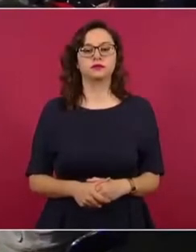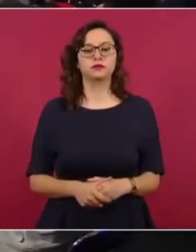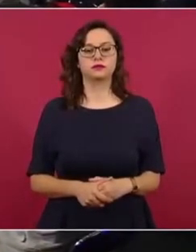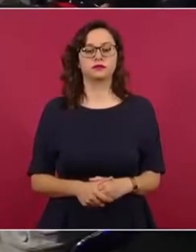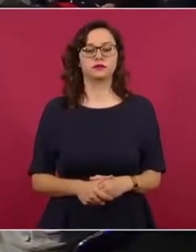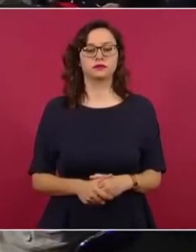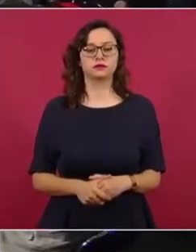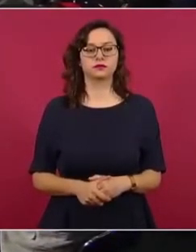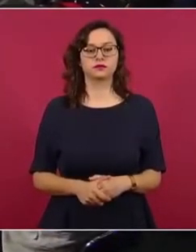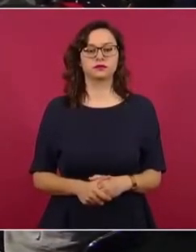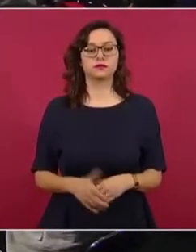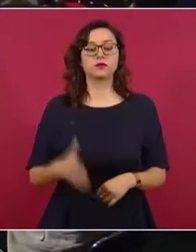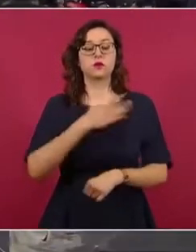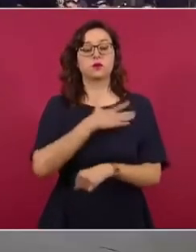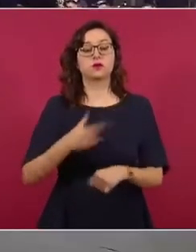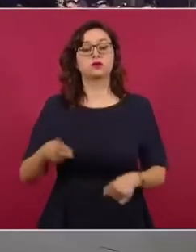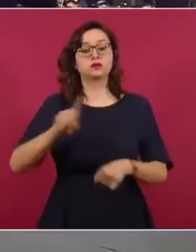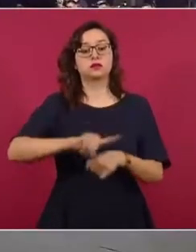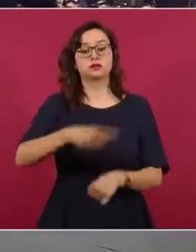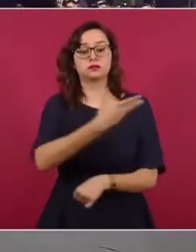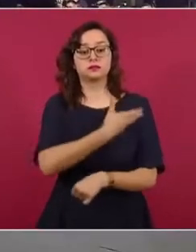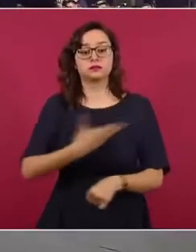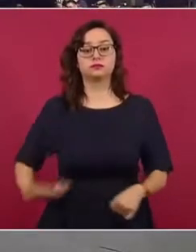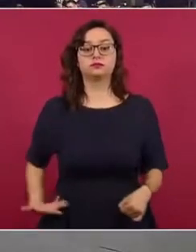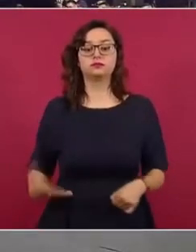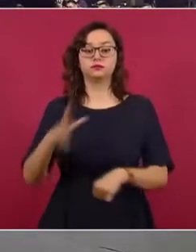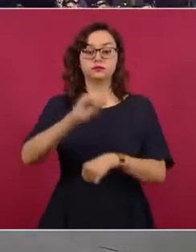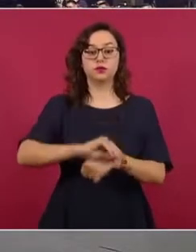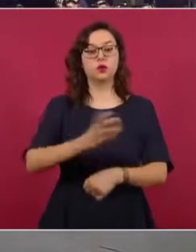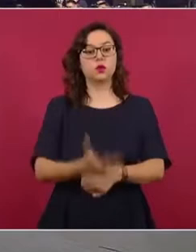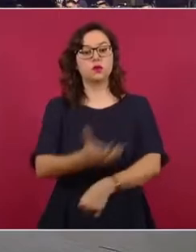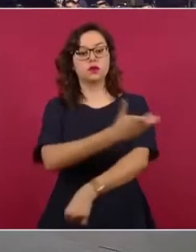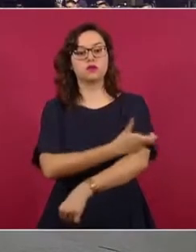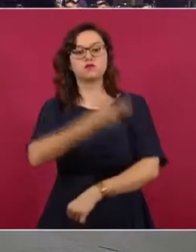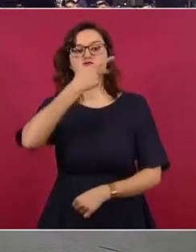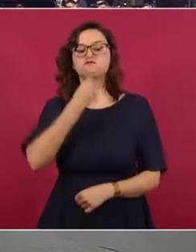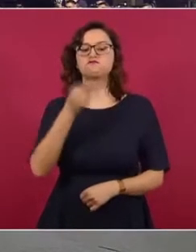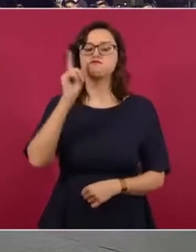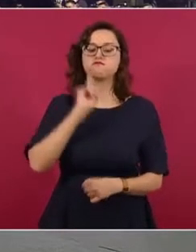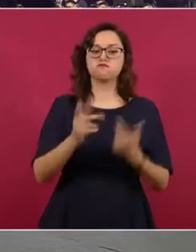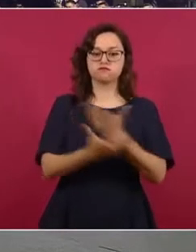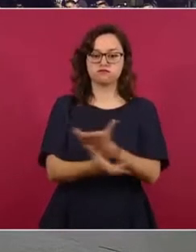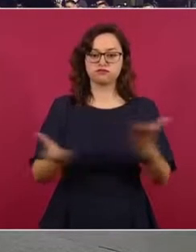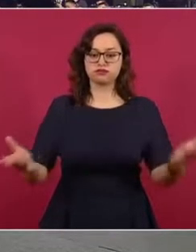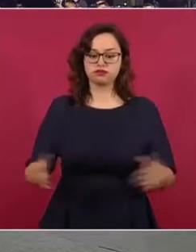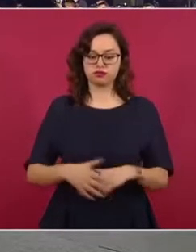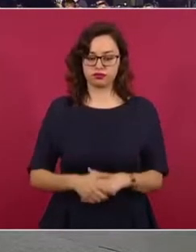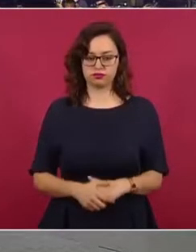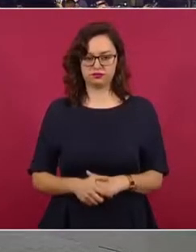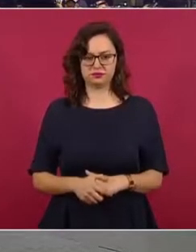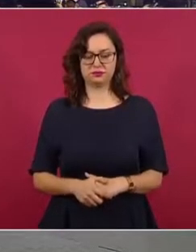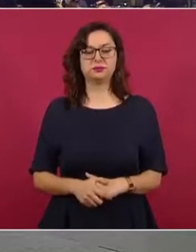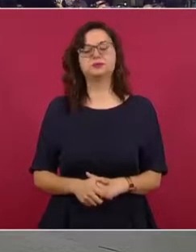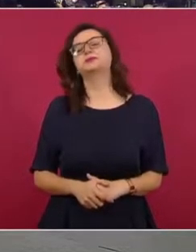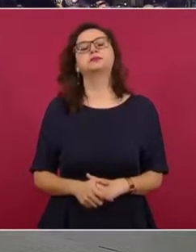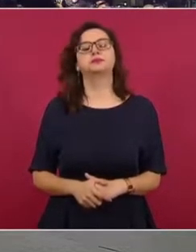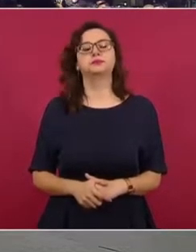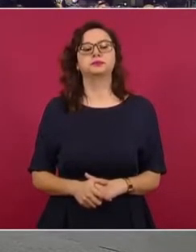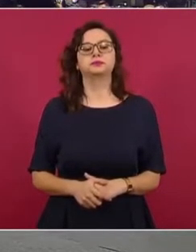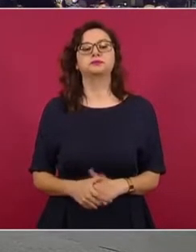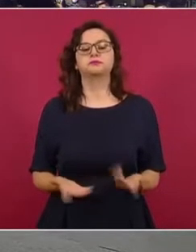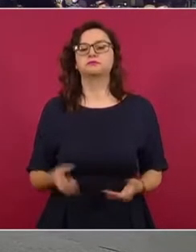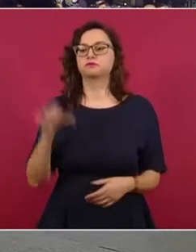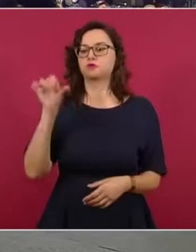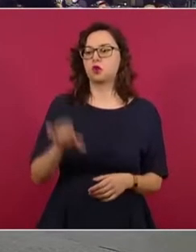Buenos días, señor presidente, con su permiso, compañeras, compañeros. Hoy traemos dos notas que nos parecen de